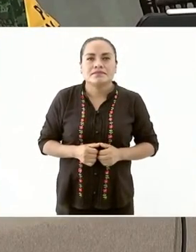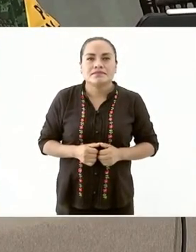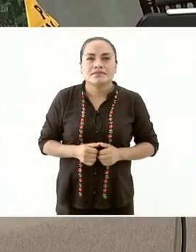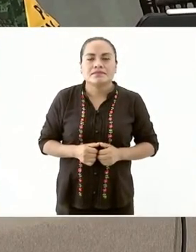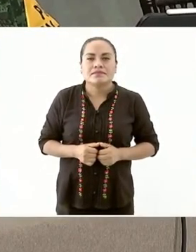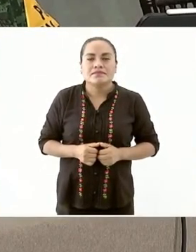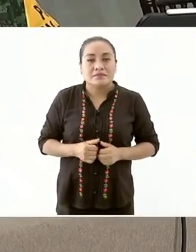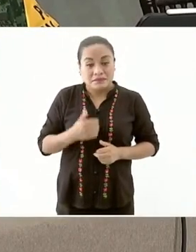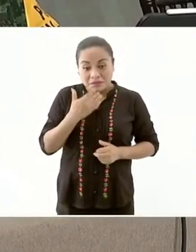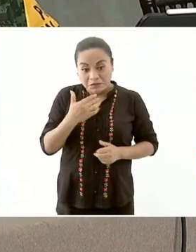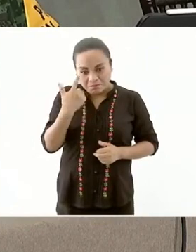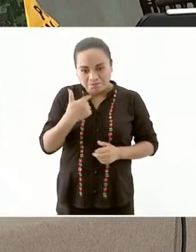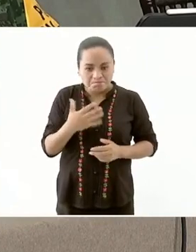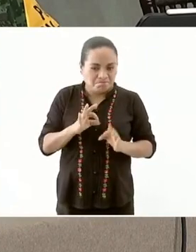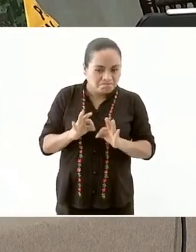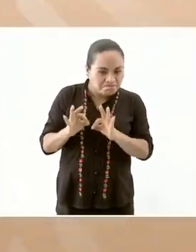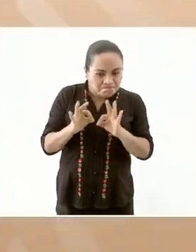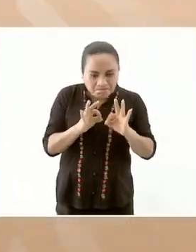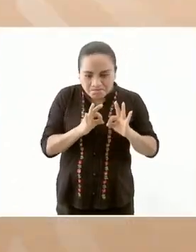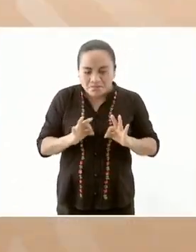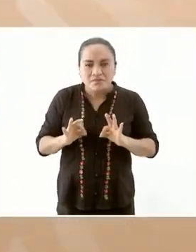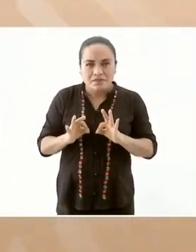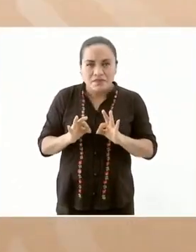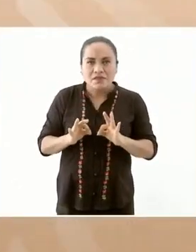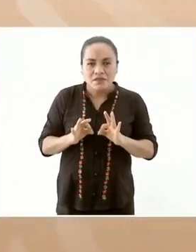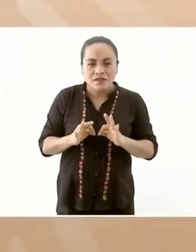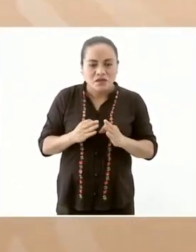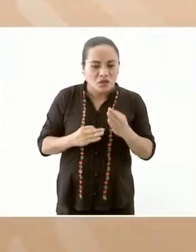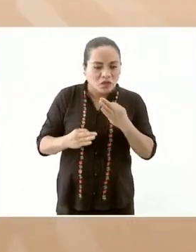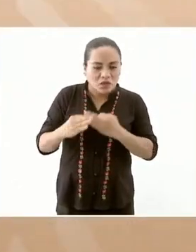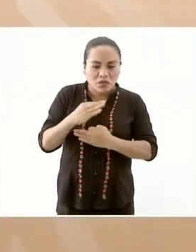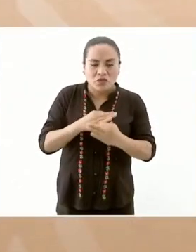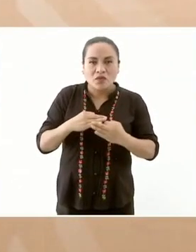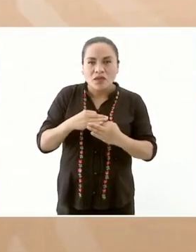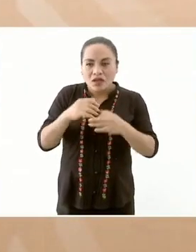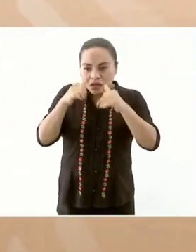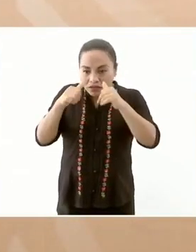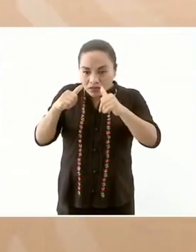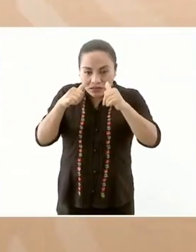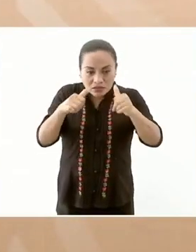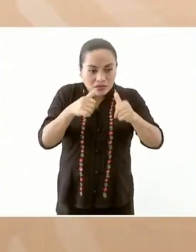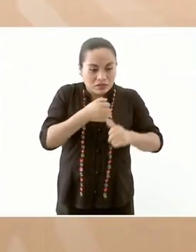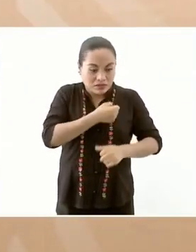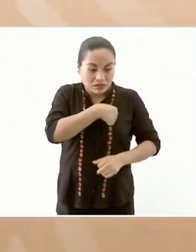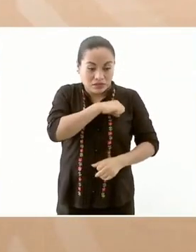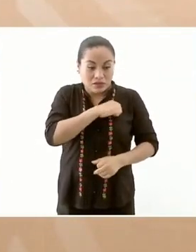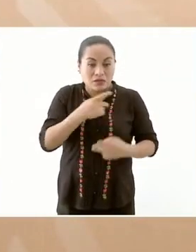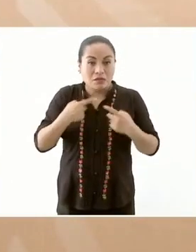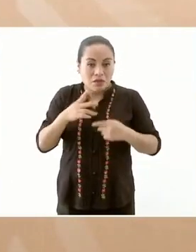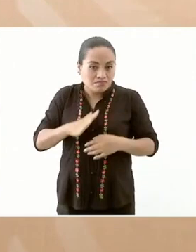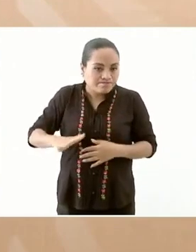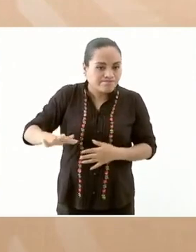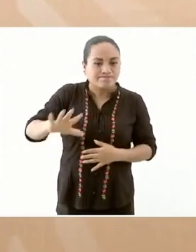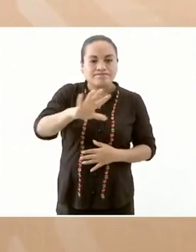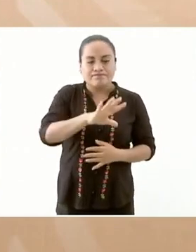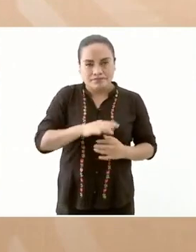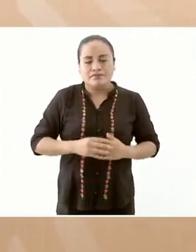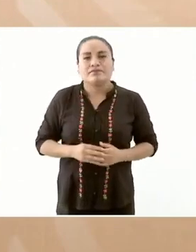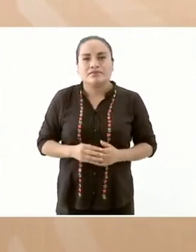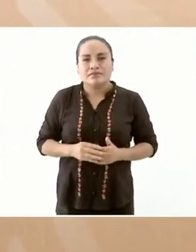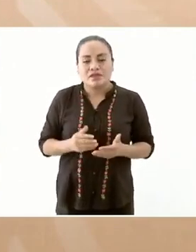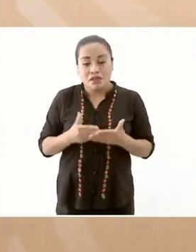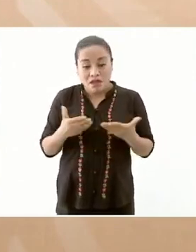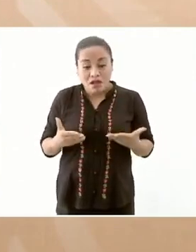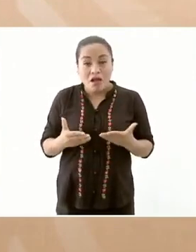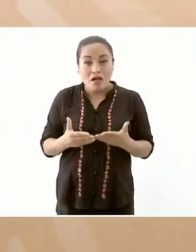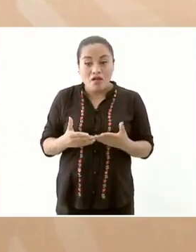sustancialmente todo el sistema de salud pública y se está haciendo un trabajo